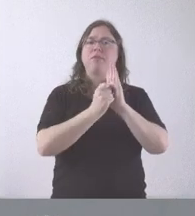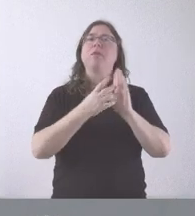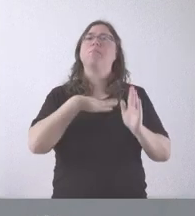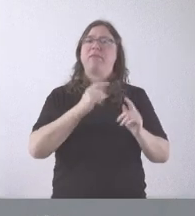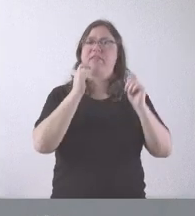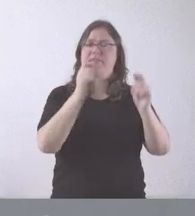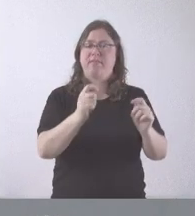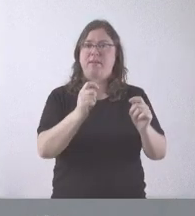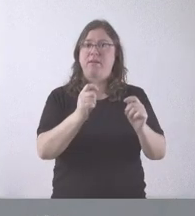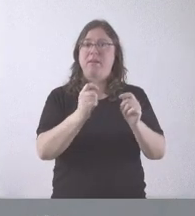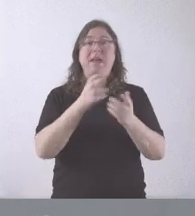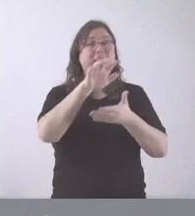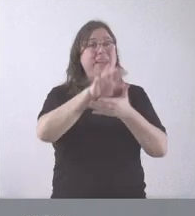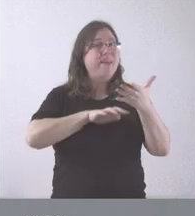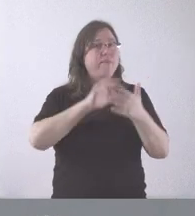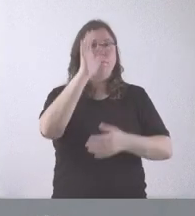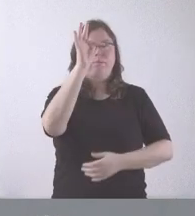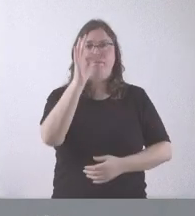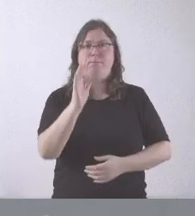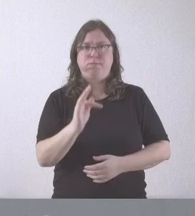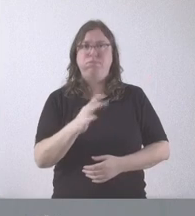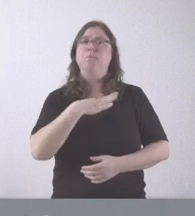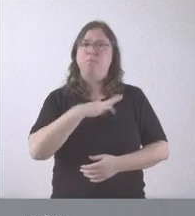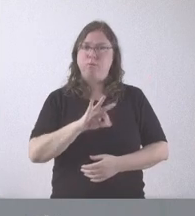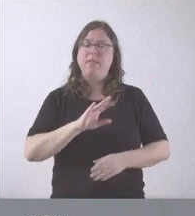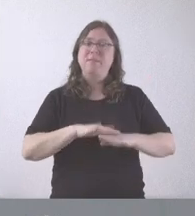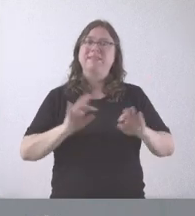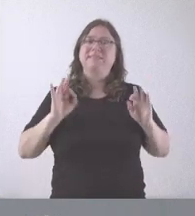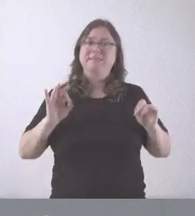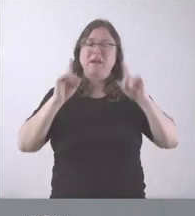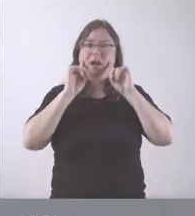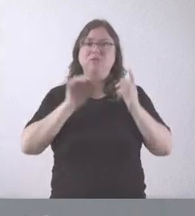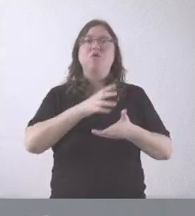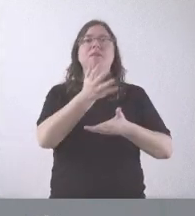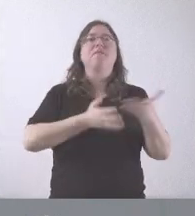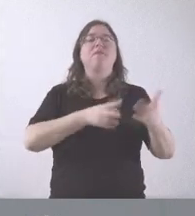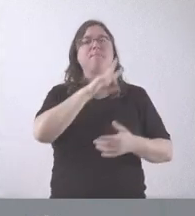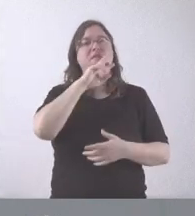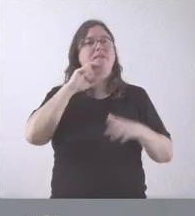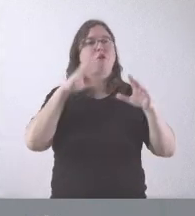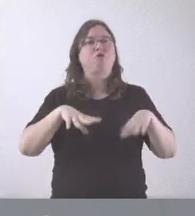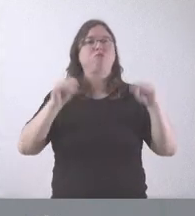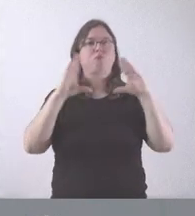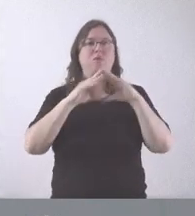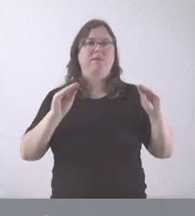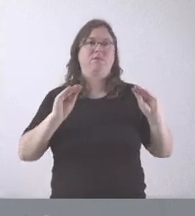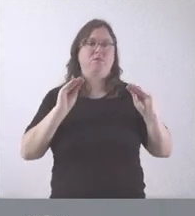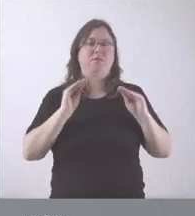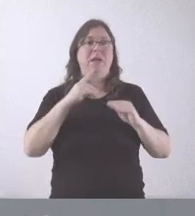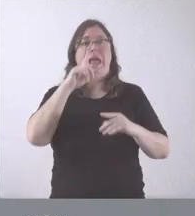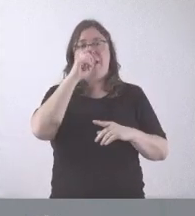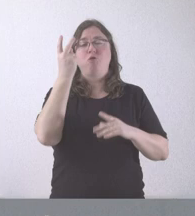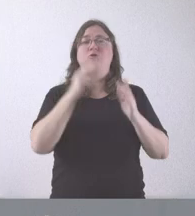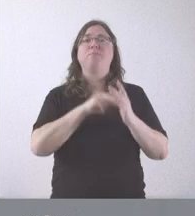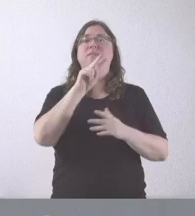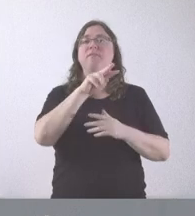Como les digo, tiene todos los informes favorables para proceder a lo mismo, muy particularmente el informe favorable de la Universidad de Burgos, que se emitió en el año 23, y